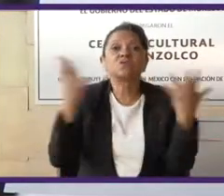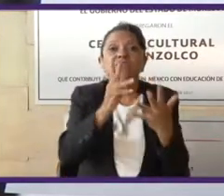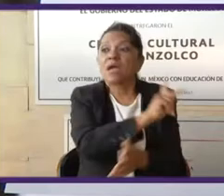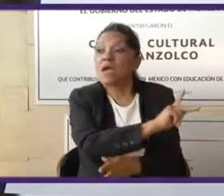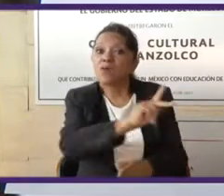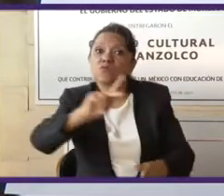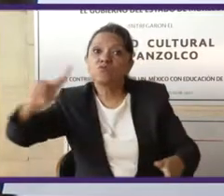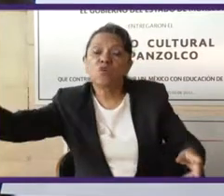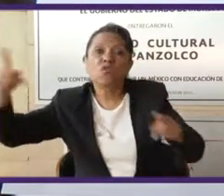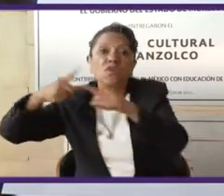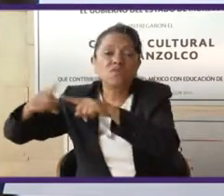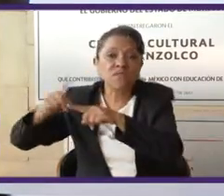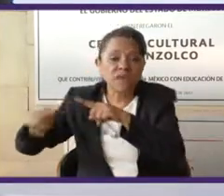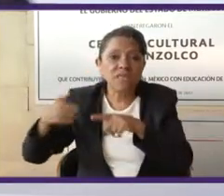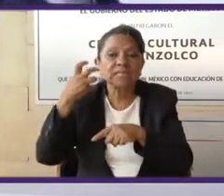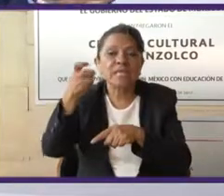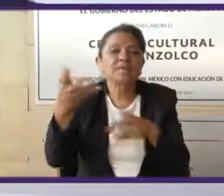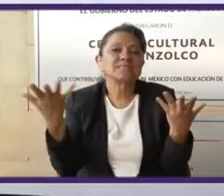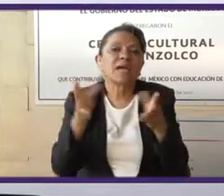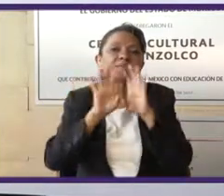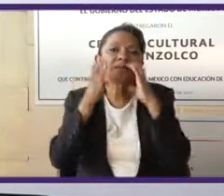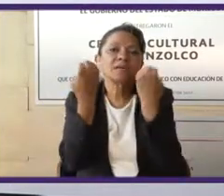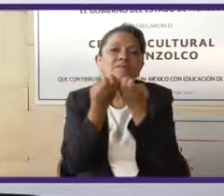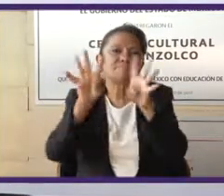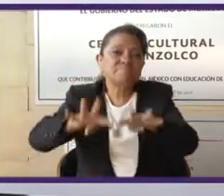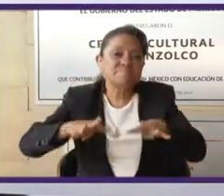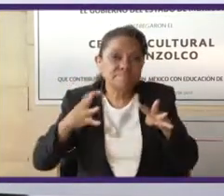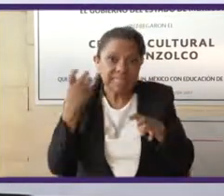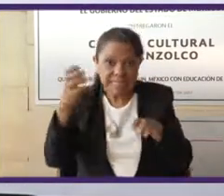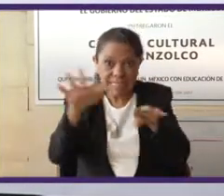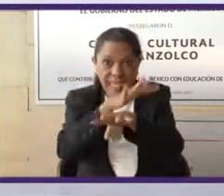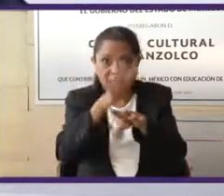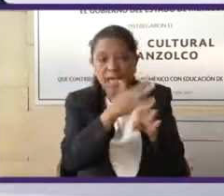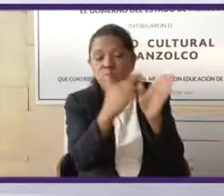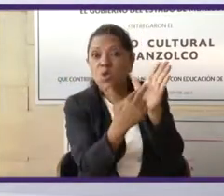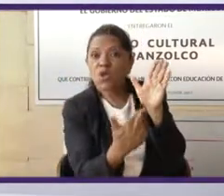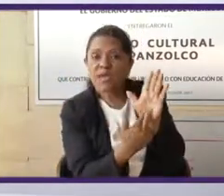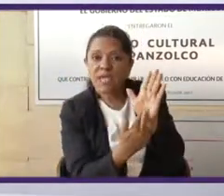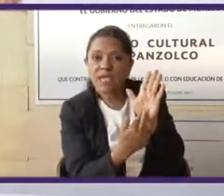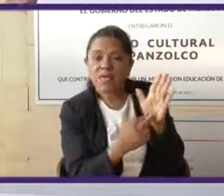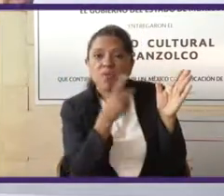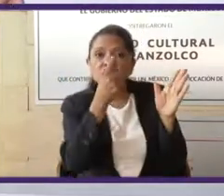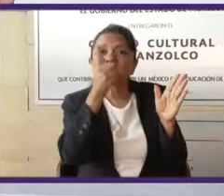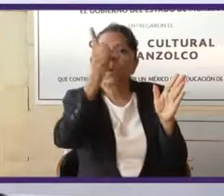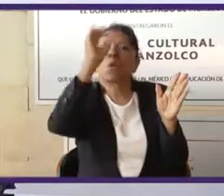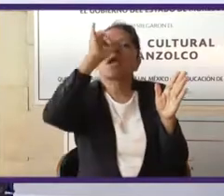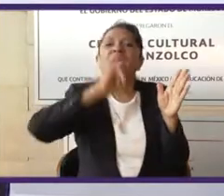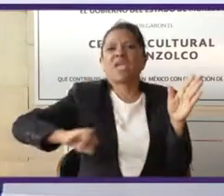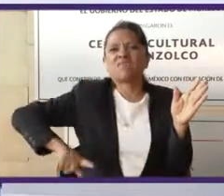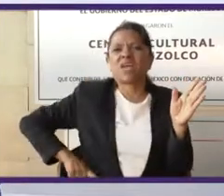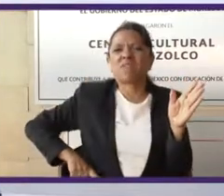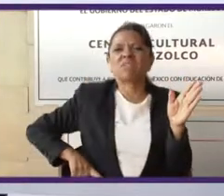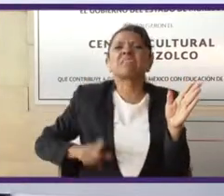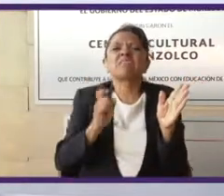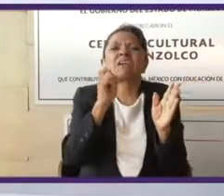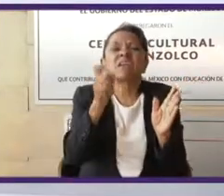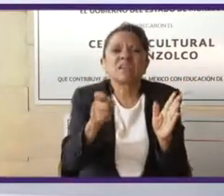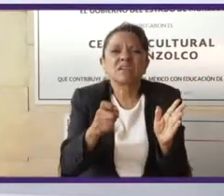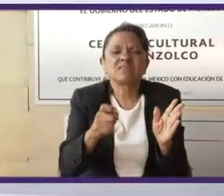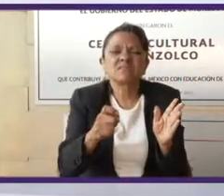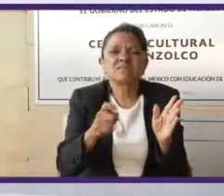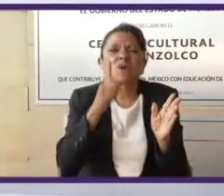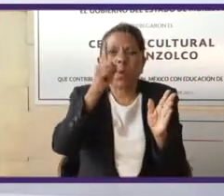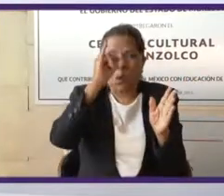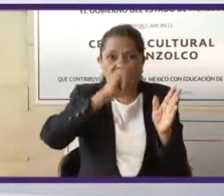mayoría parlamentaria. Ese es el cambio de régimen, decía Santiago, un jefe de gabinete. ¿Qué es eso? ¿Un